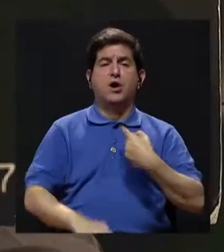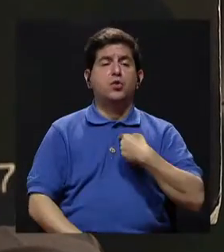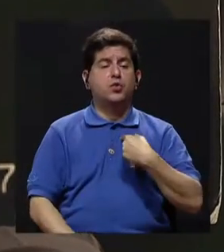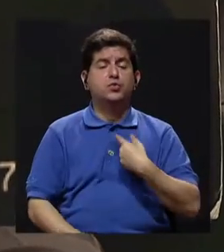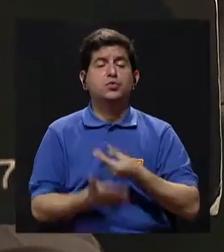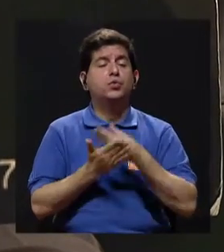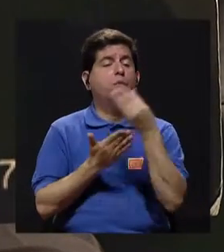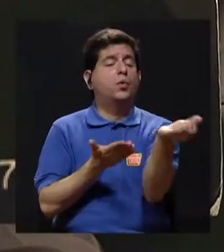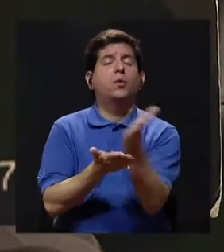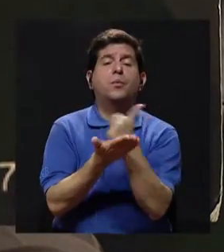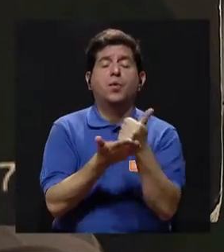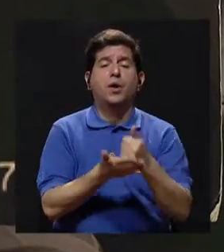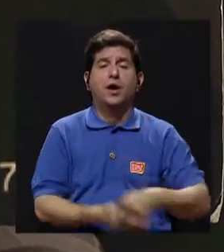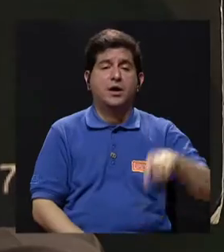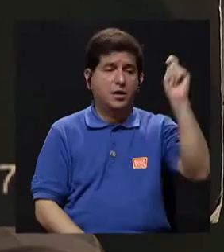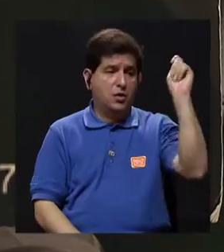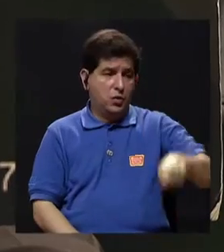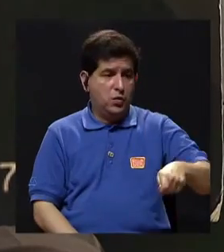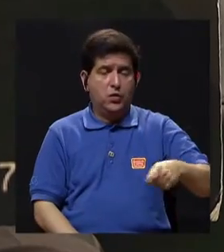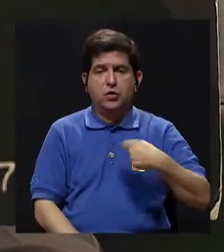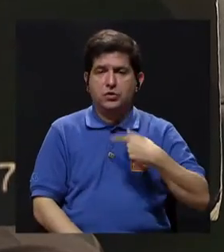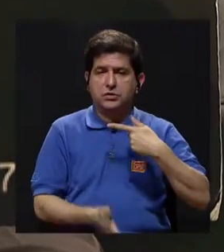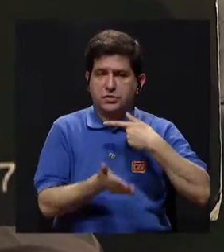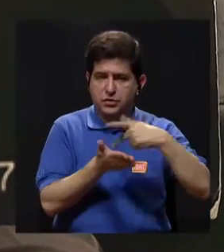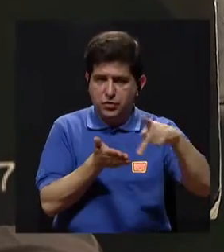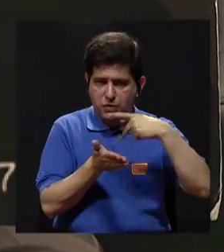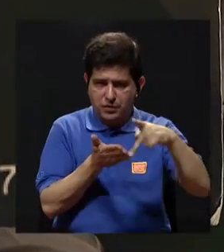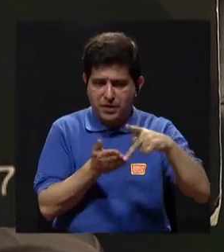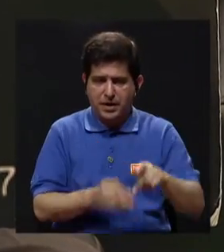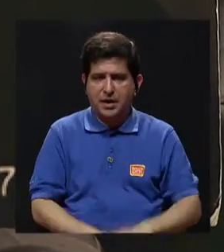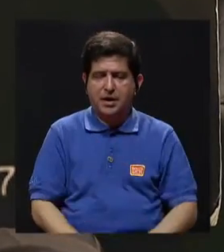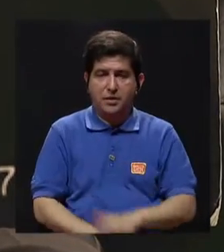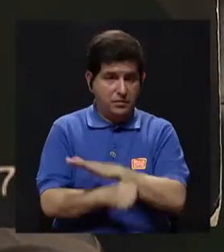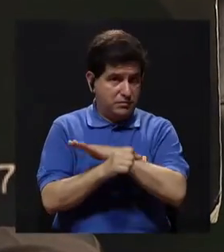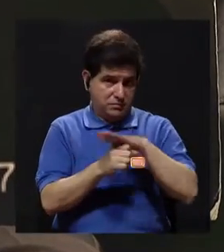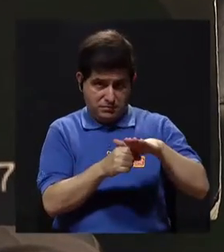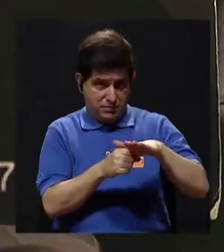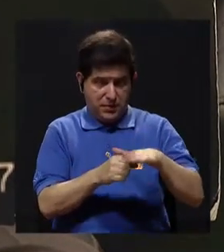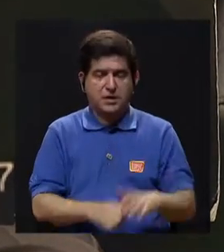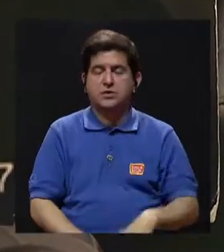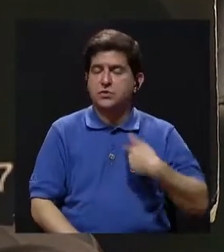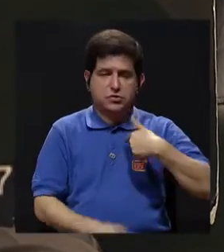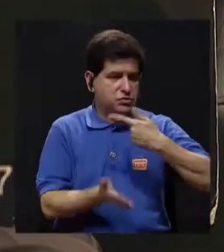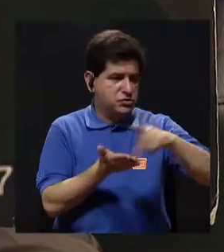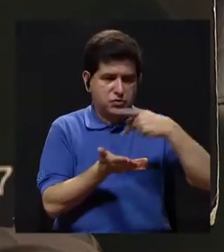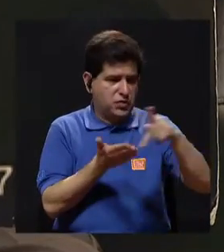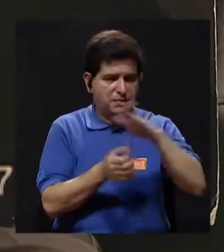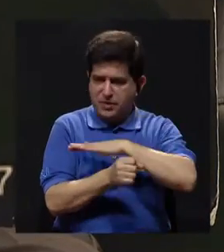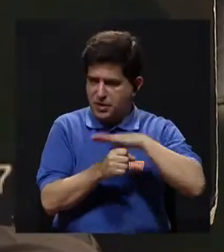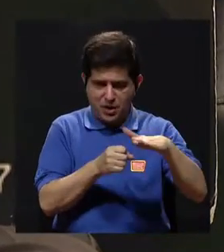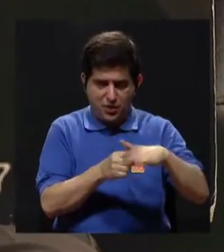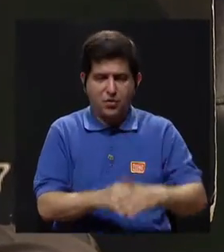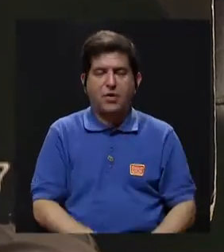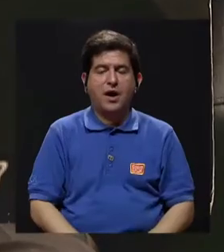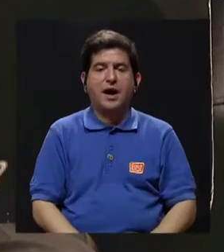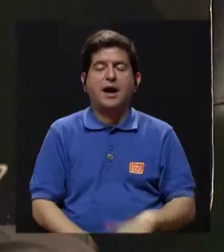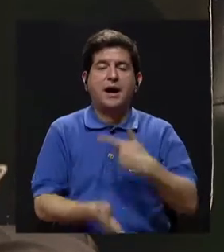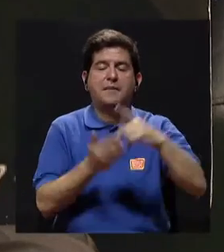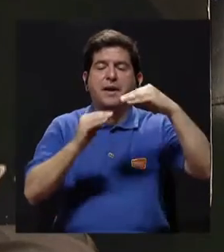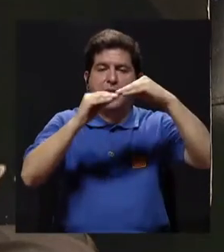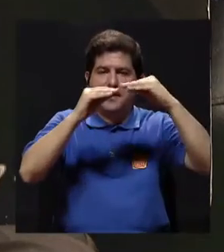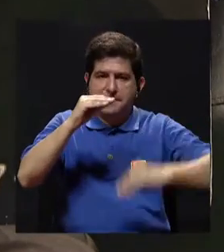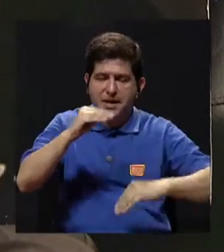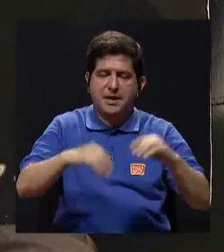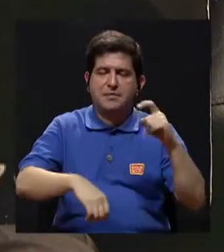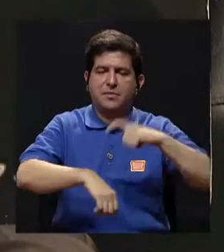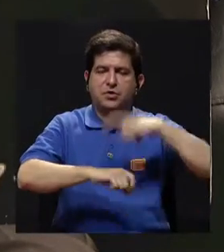Cuando yo compro algo con la tarjeta de crédito, yo debo pagarla de contado. Cuando yo no la pago de contado, tengo que pagar el mínimo